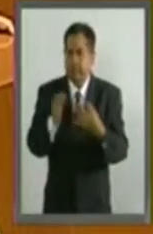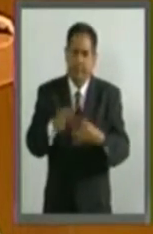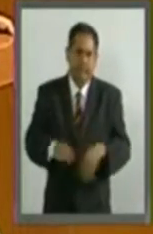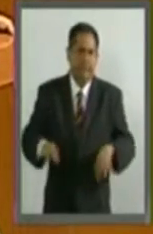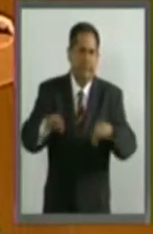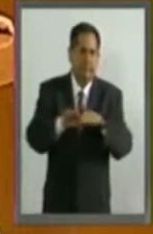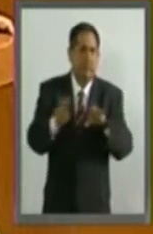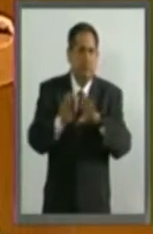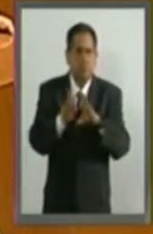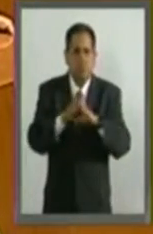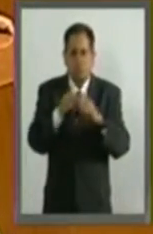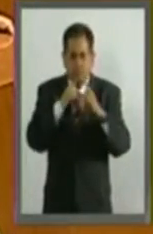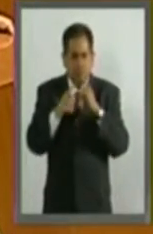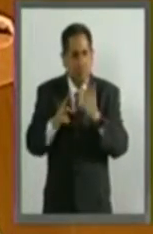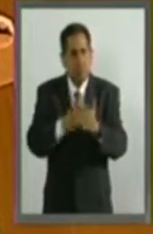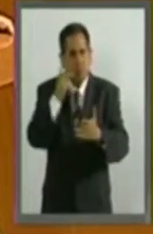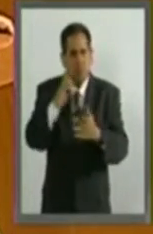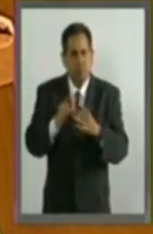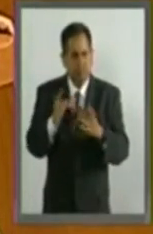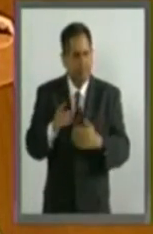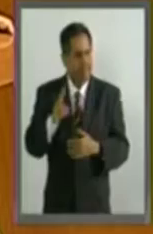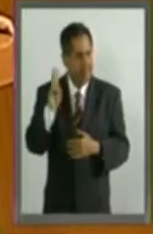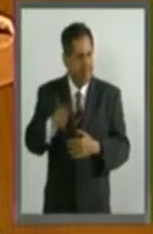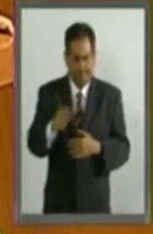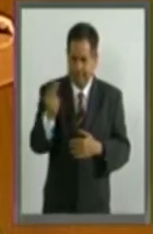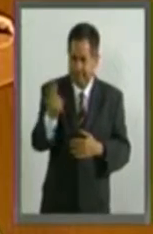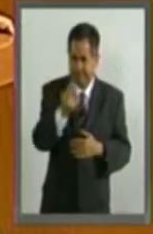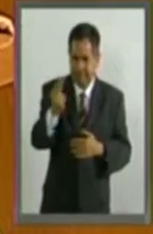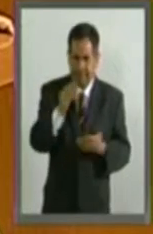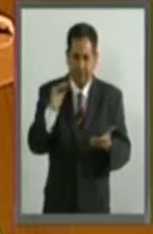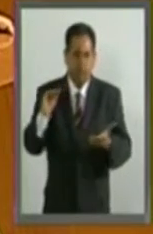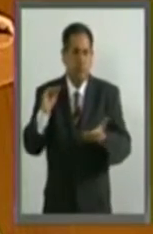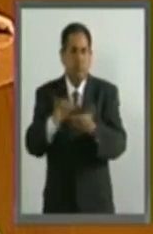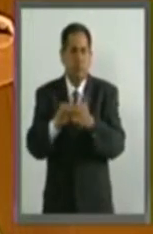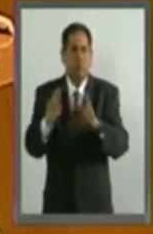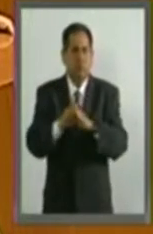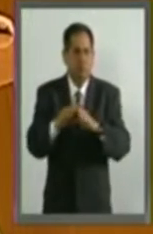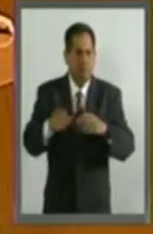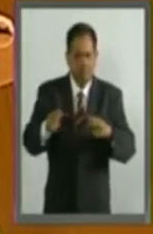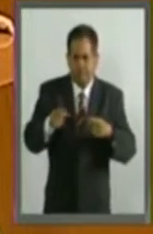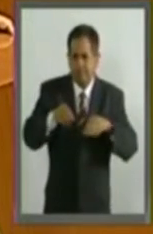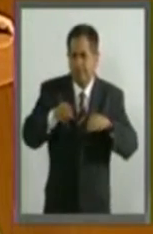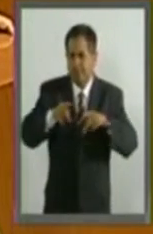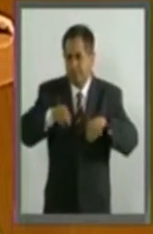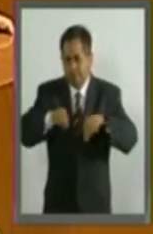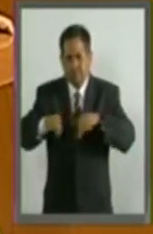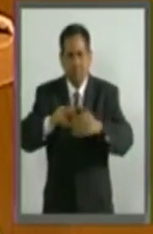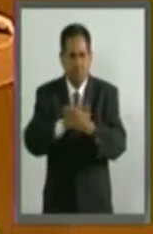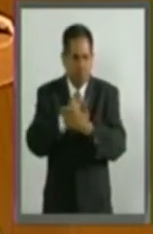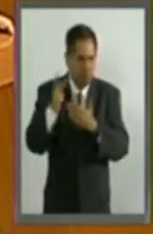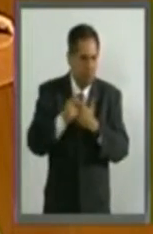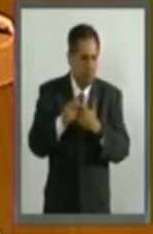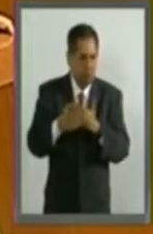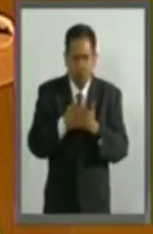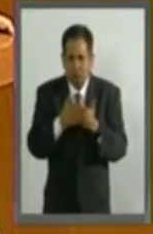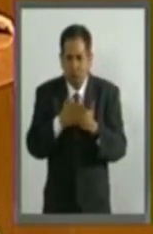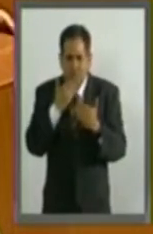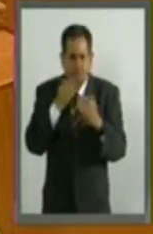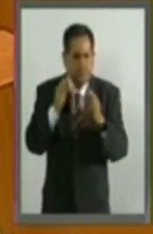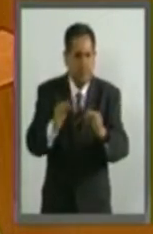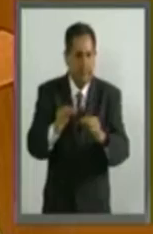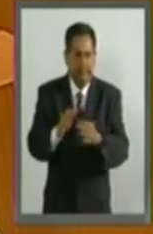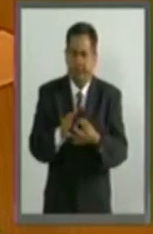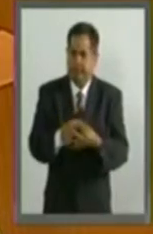retomar la necesidad de establecer acciones y programas de corto plazo que